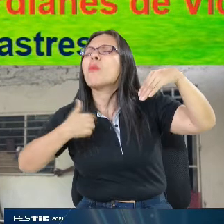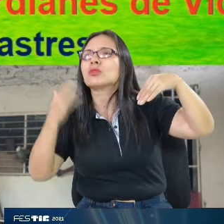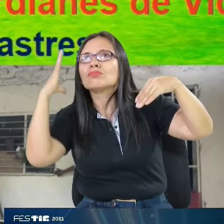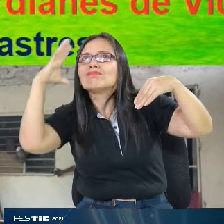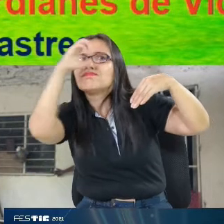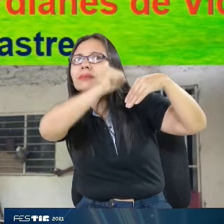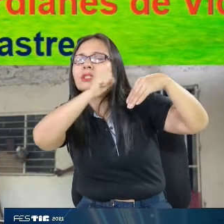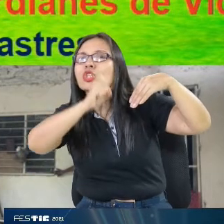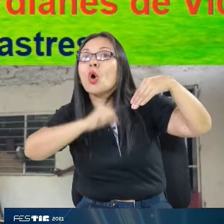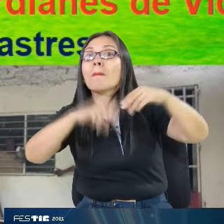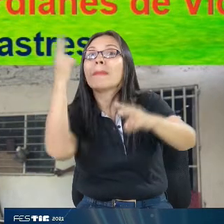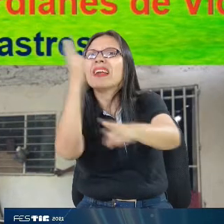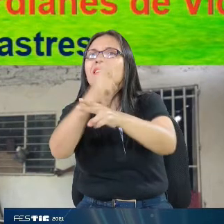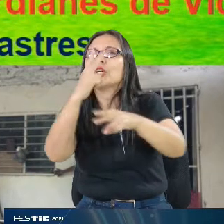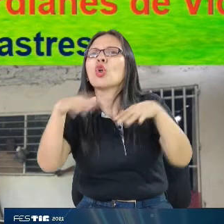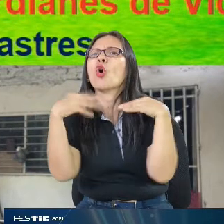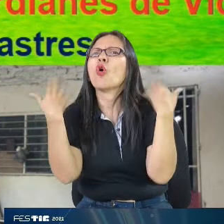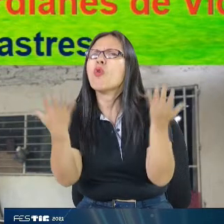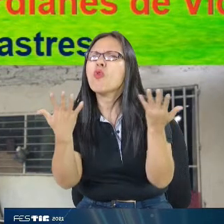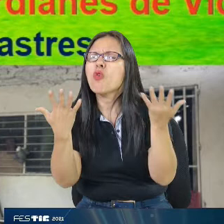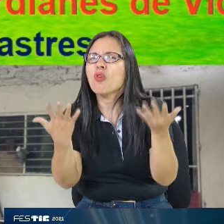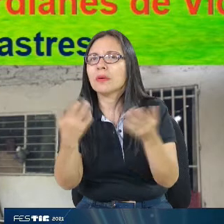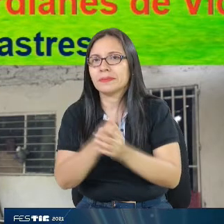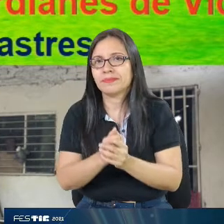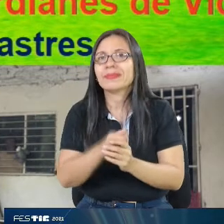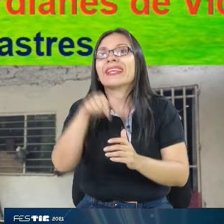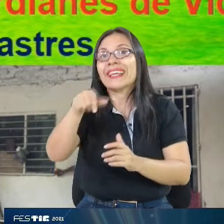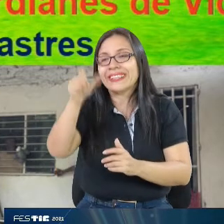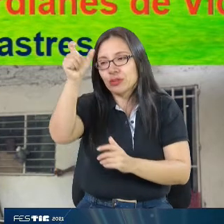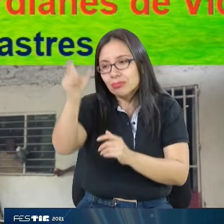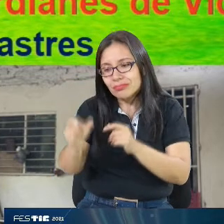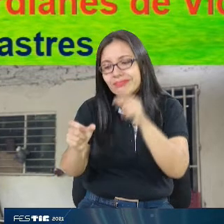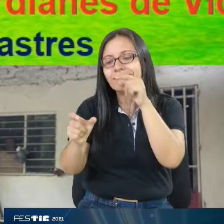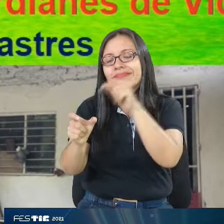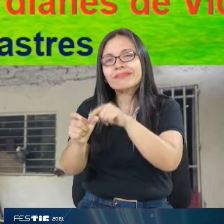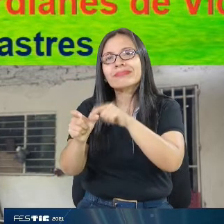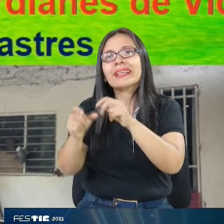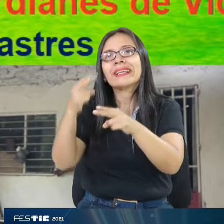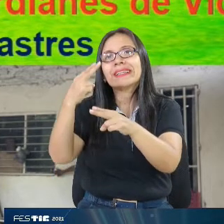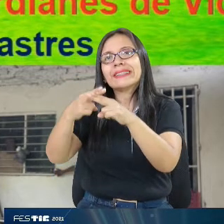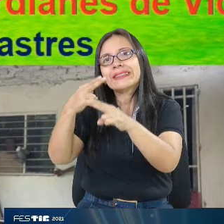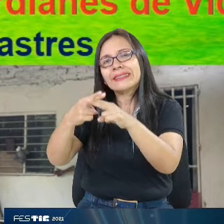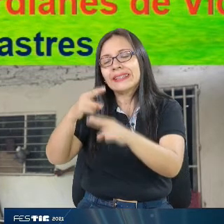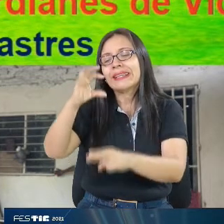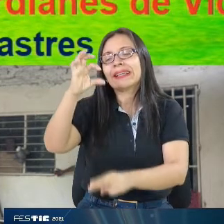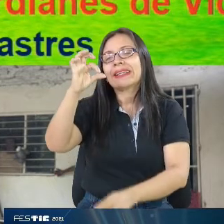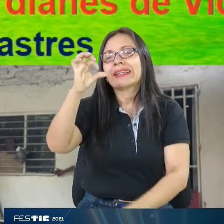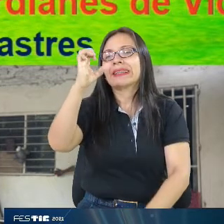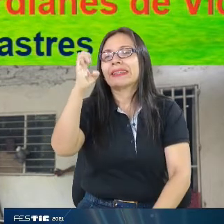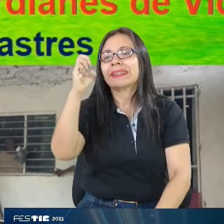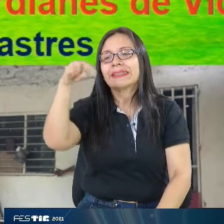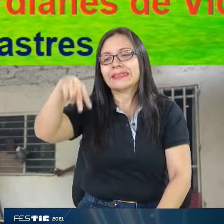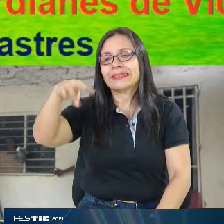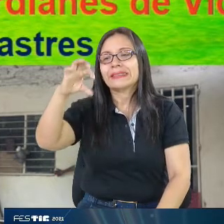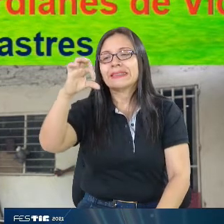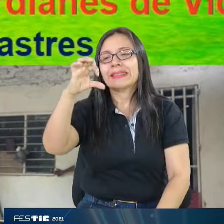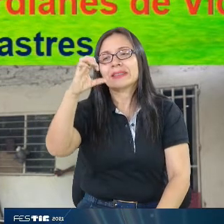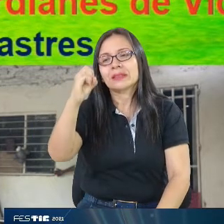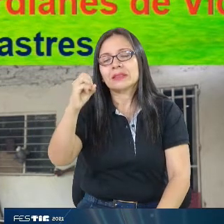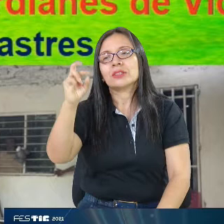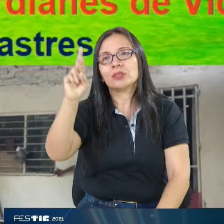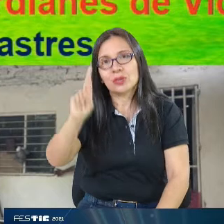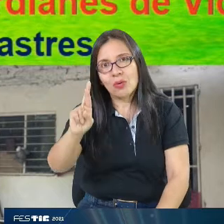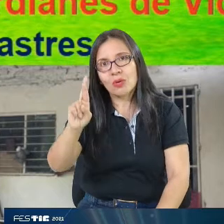eso nosotros los hemos llamado los sensores humanos. Los que pasan por todo ese proceso son nuestros sensores. Y son las personas